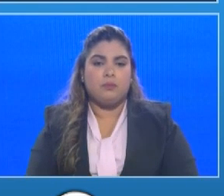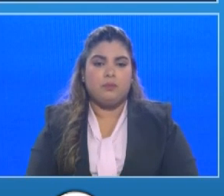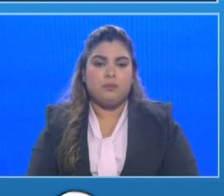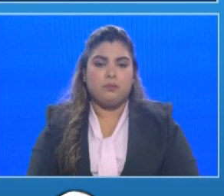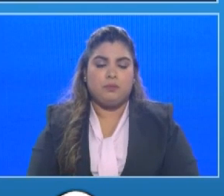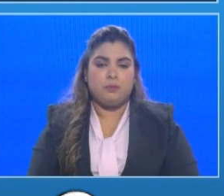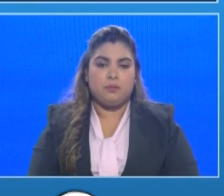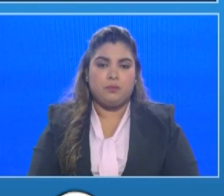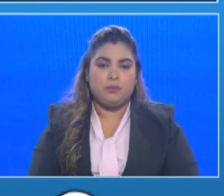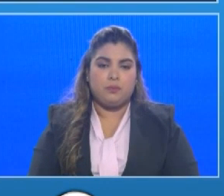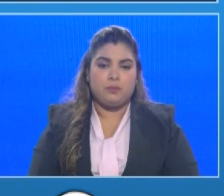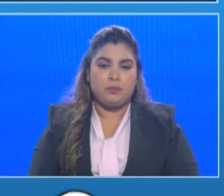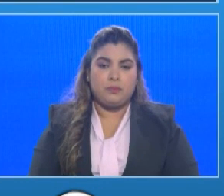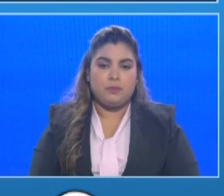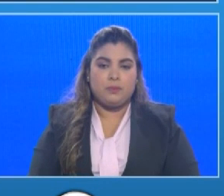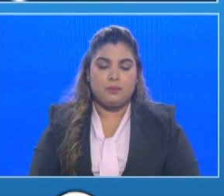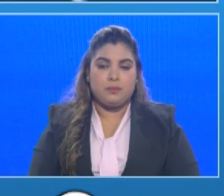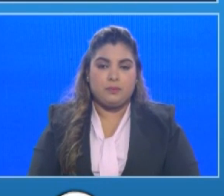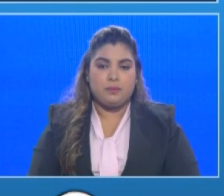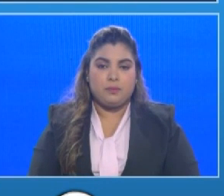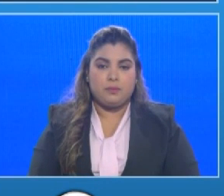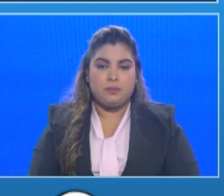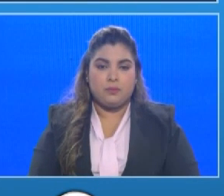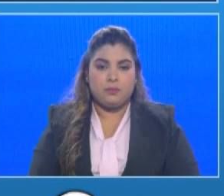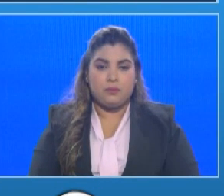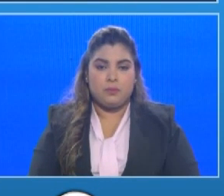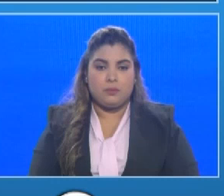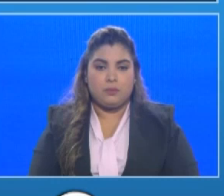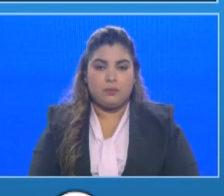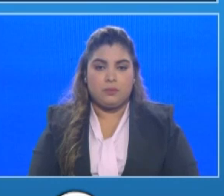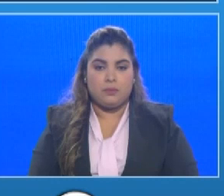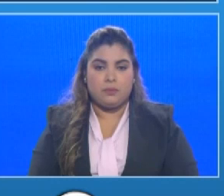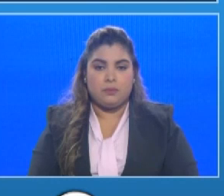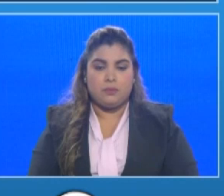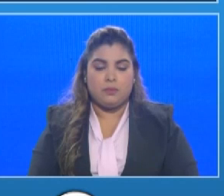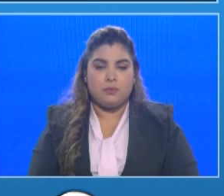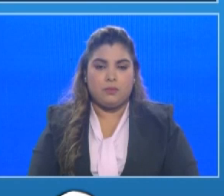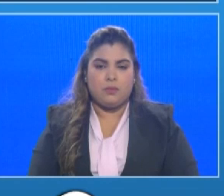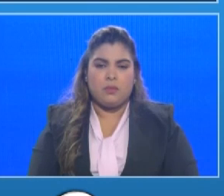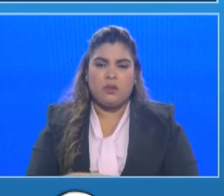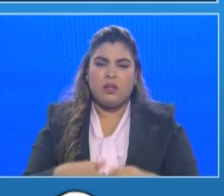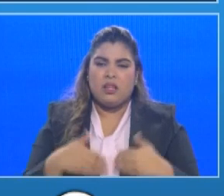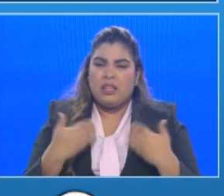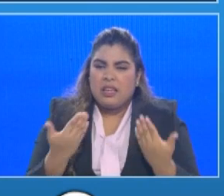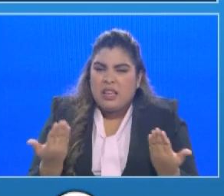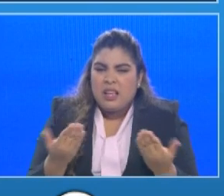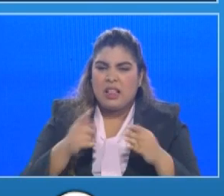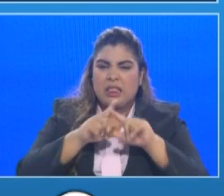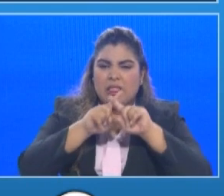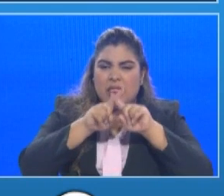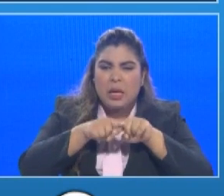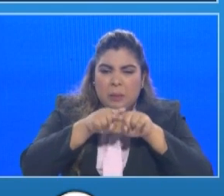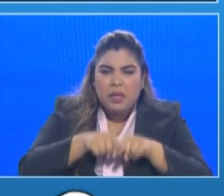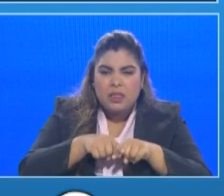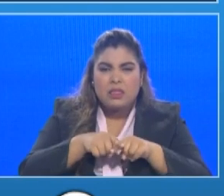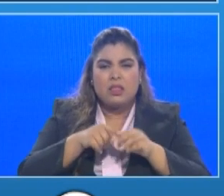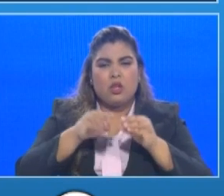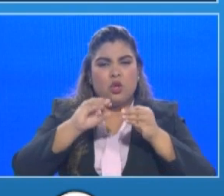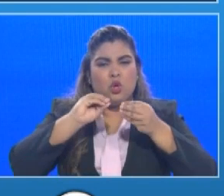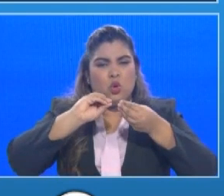nuestra etiqueta yo me informo PMA en Twitter buenas tardes ¿de qué depende el número de